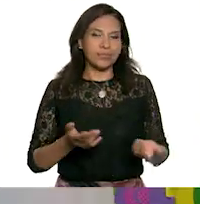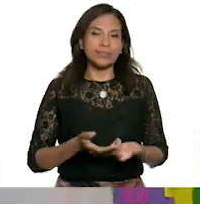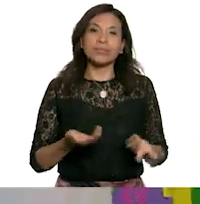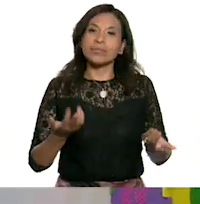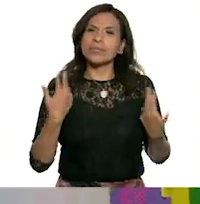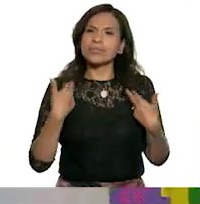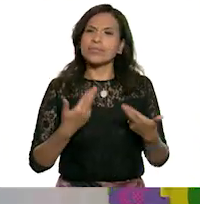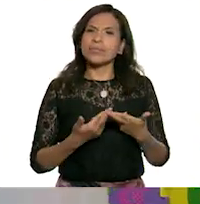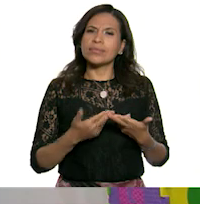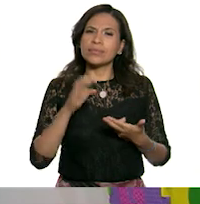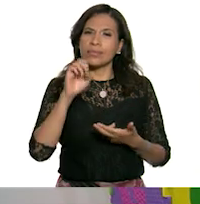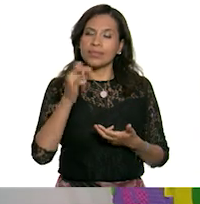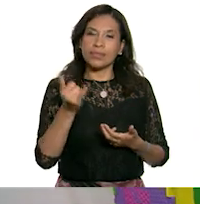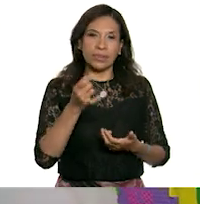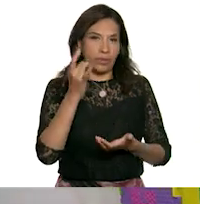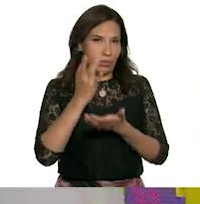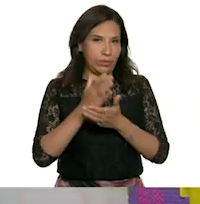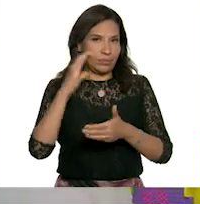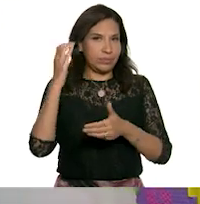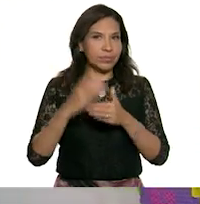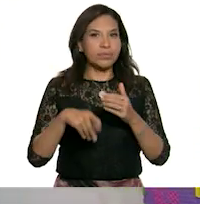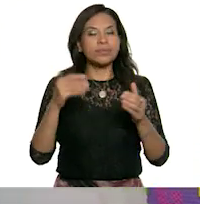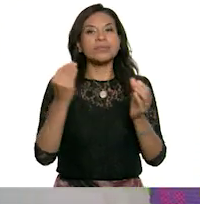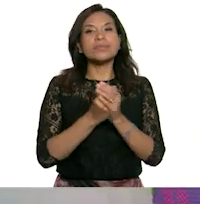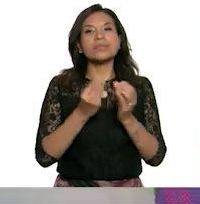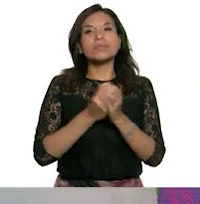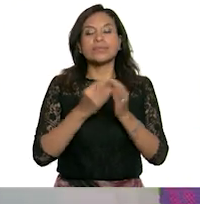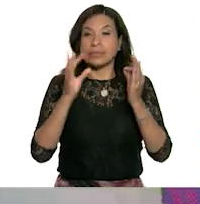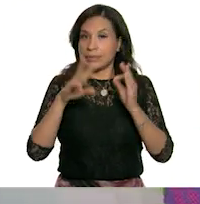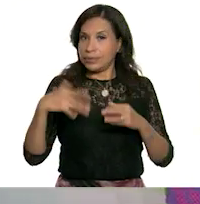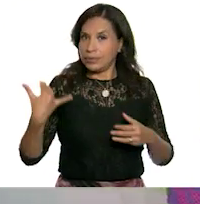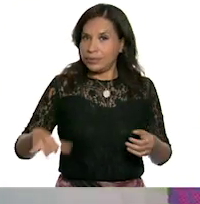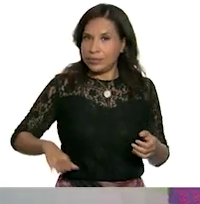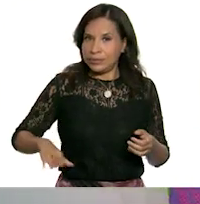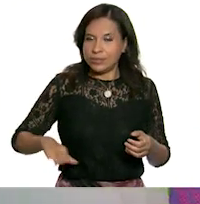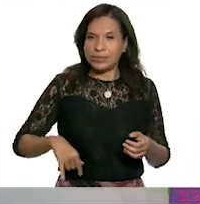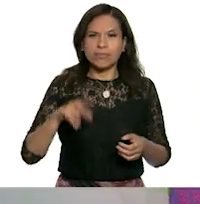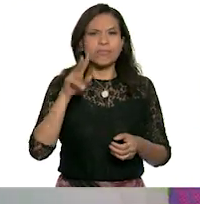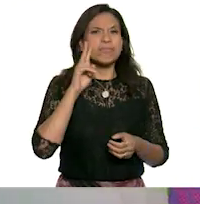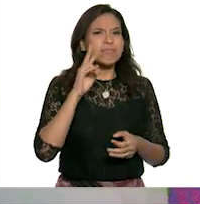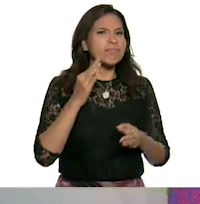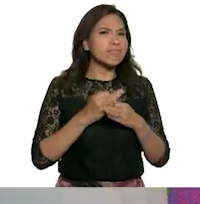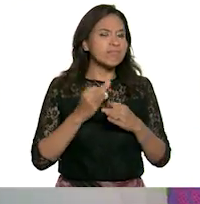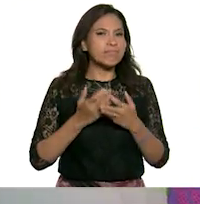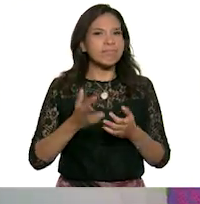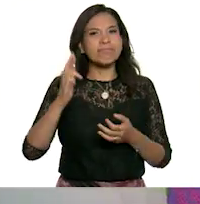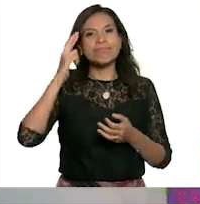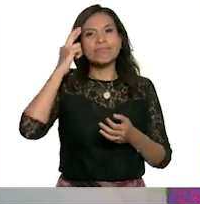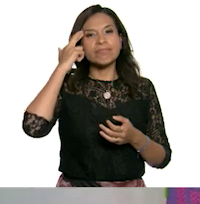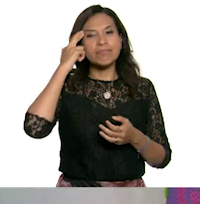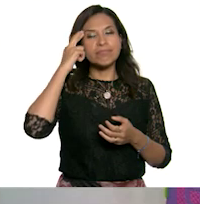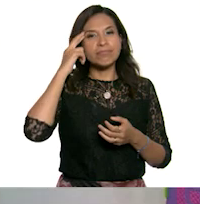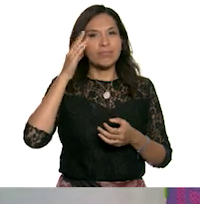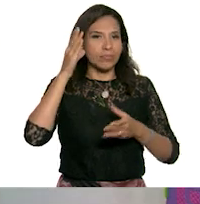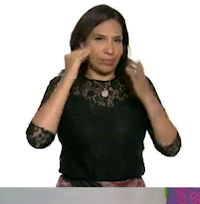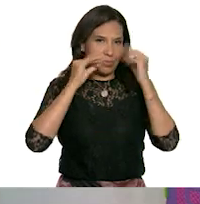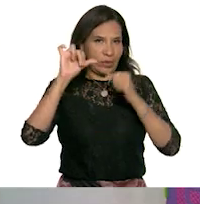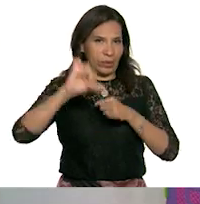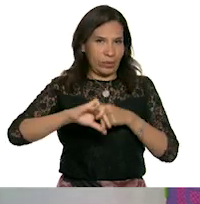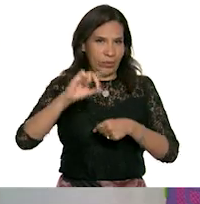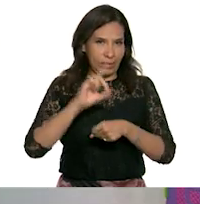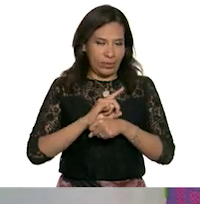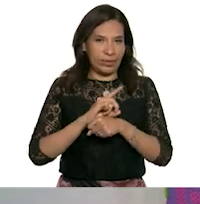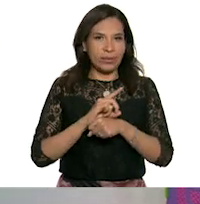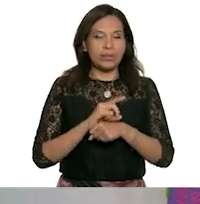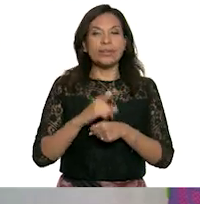bueno maestra Eli solamente ya para terminar esta clase tan interesante ¿qué les parece si recordamos lo que aprendimos el día de